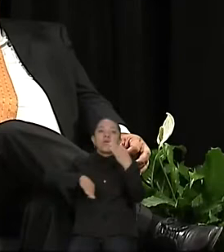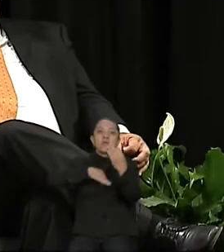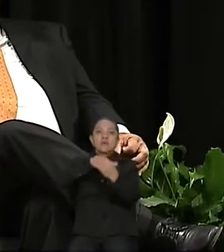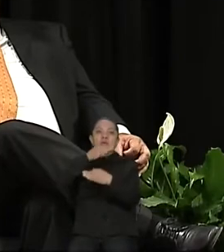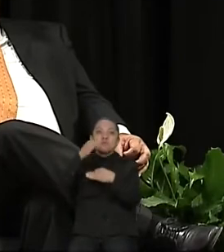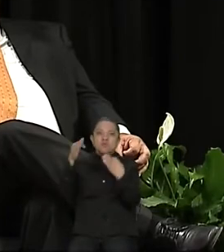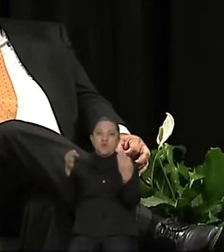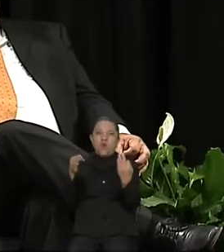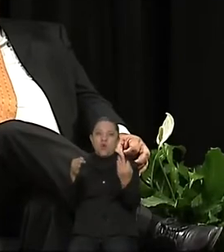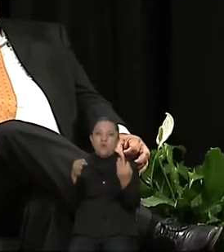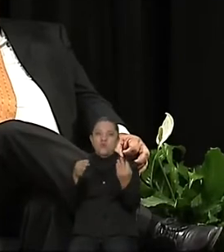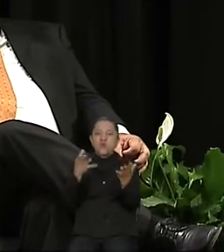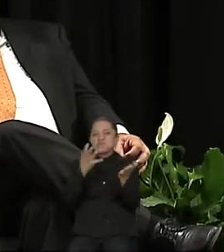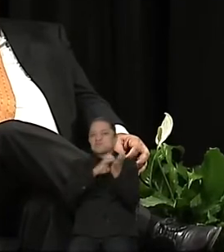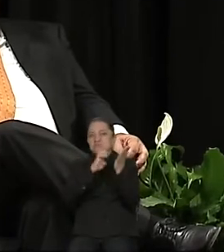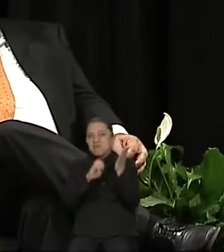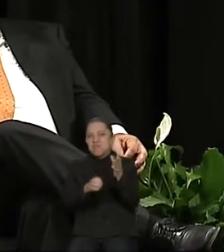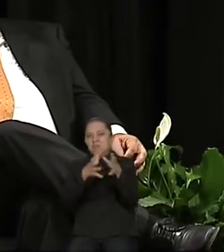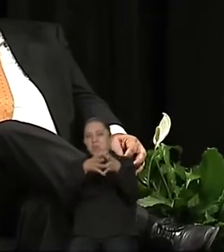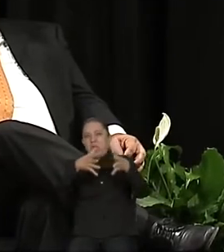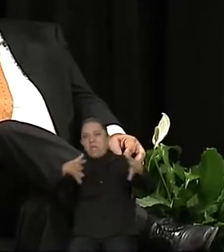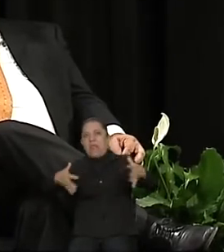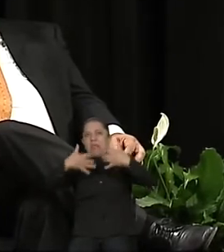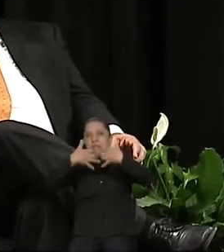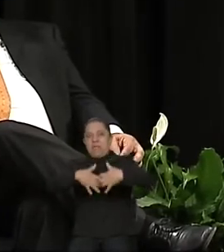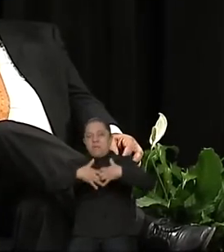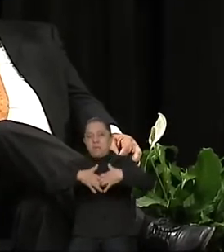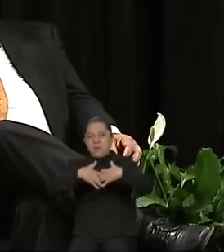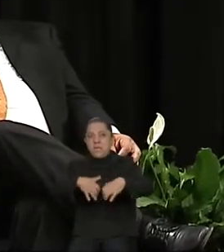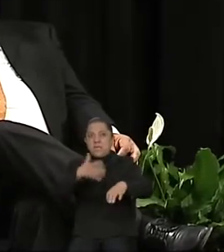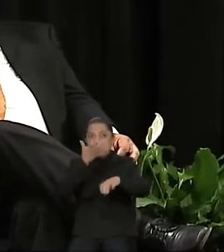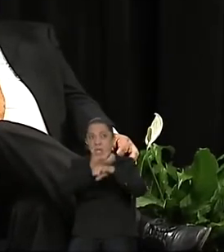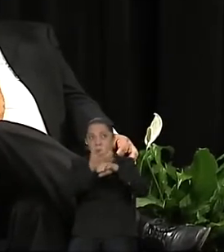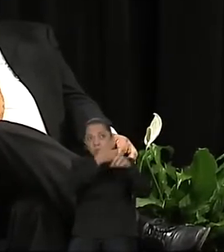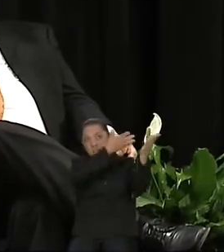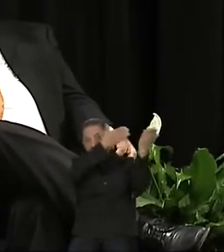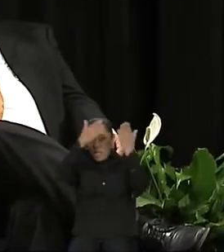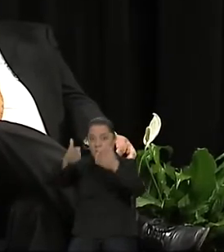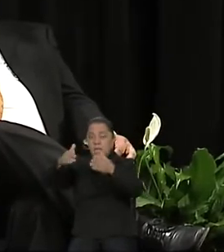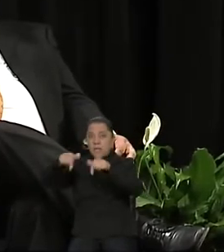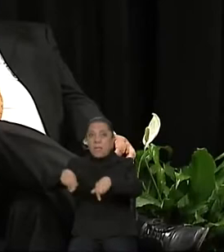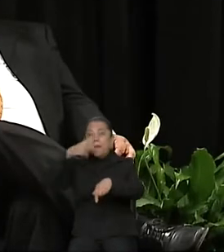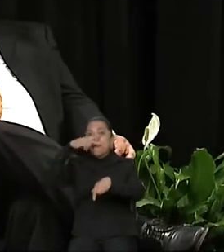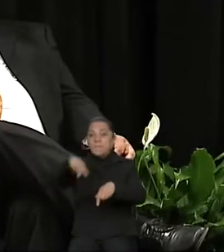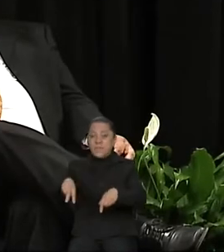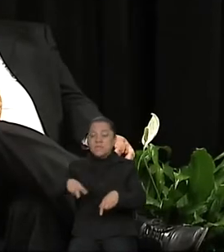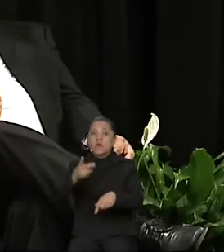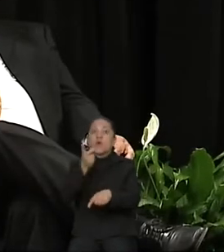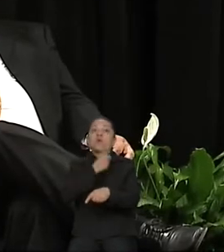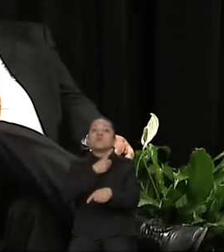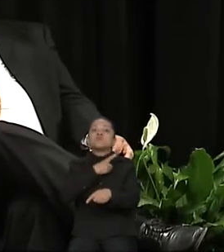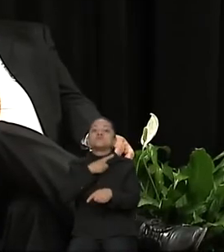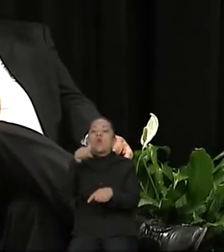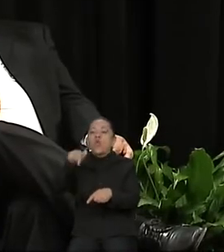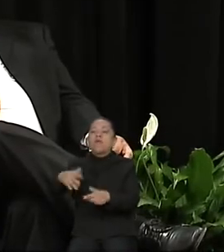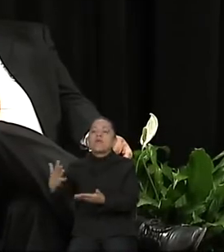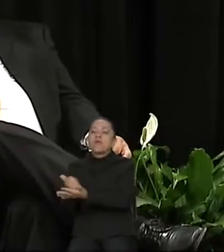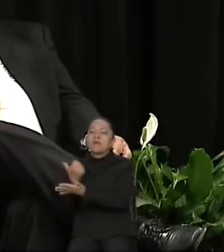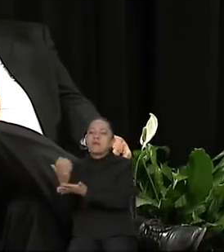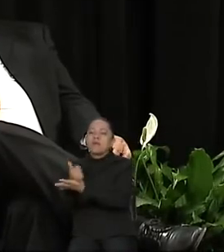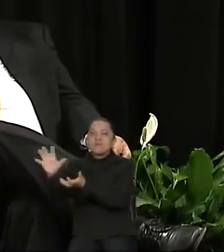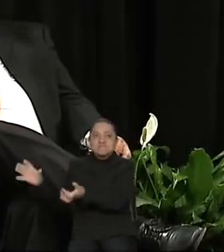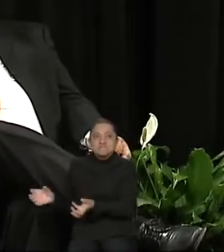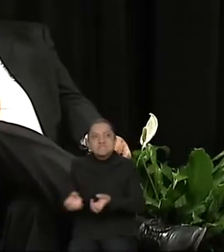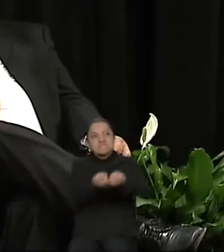grandes empresas que hay en nuestro país, únicamente los recursos se los llevan para Estados Unidos. Y nosotros cada